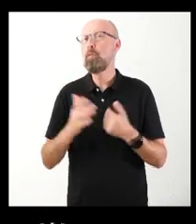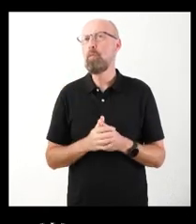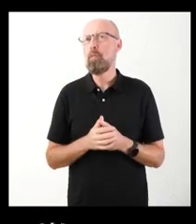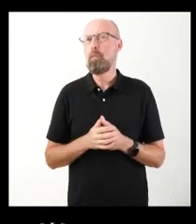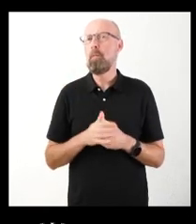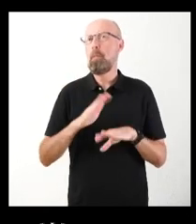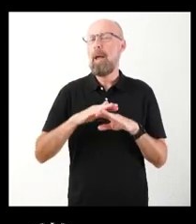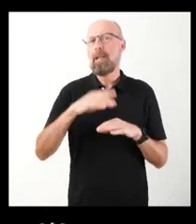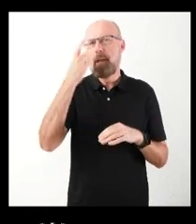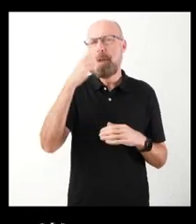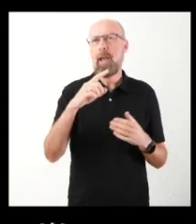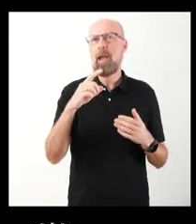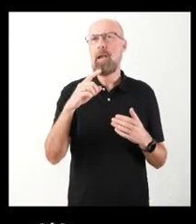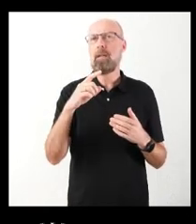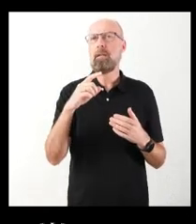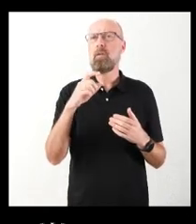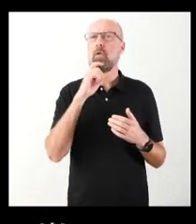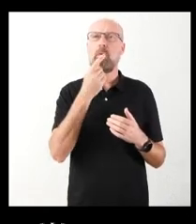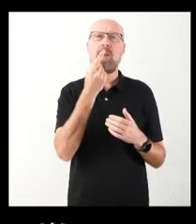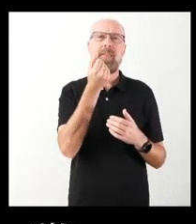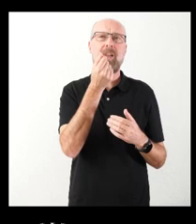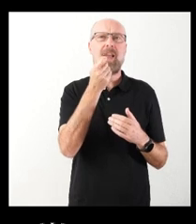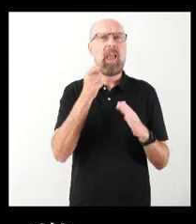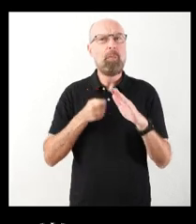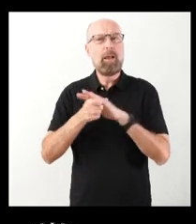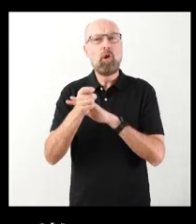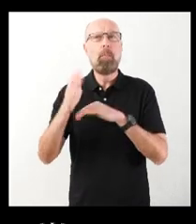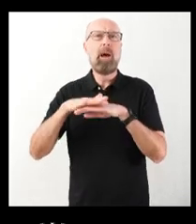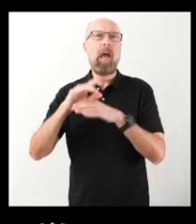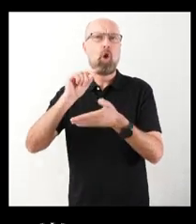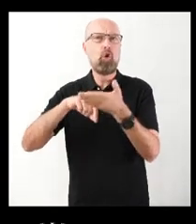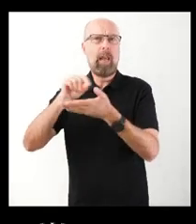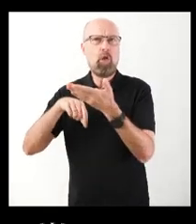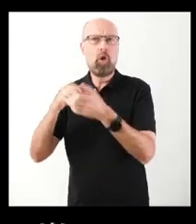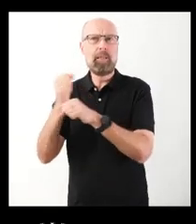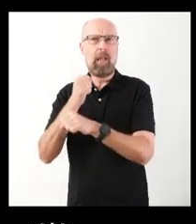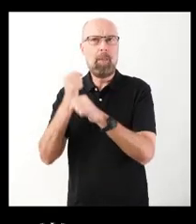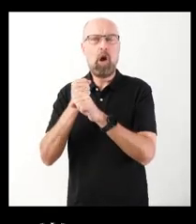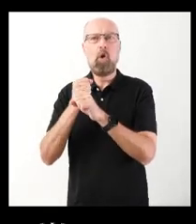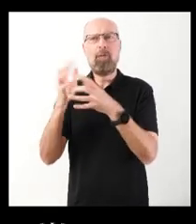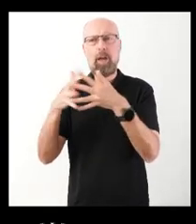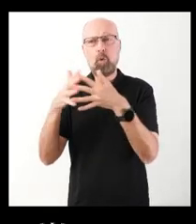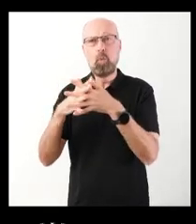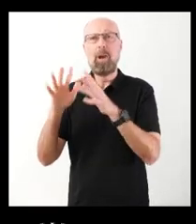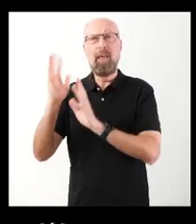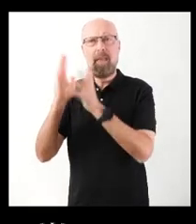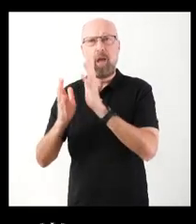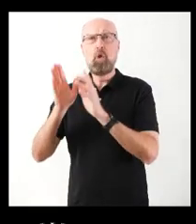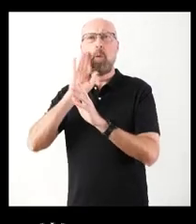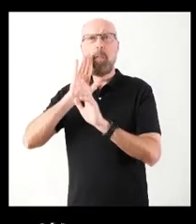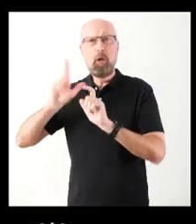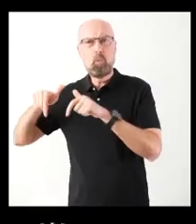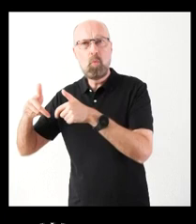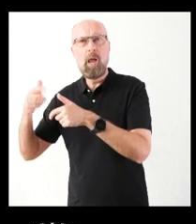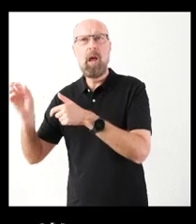saber si se trata de una inversión en la contratación de estos trabajos de infraestructuras, de incendios, de recogidas de basuras de manera